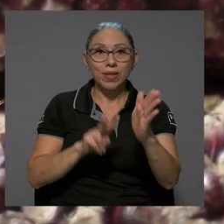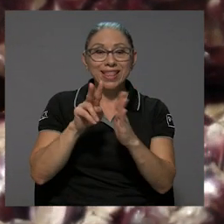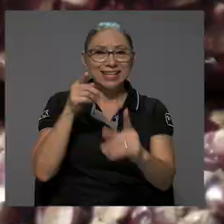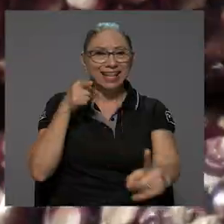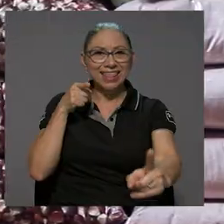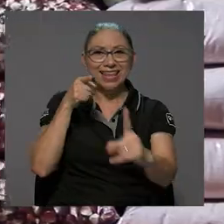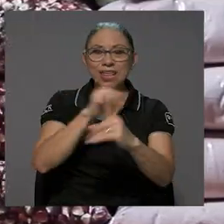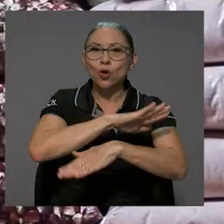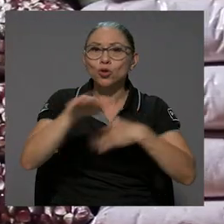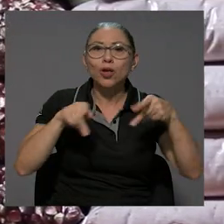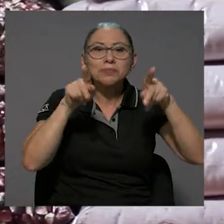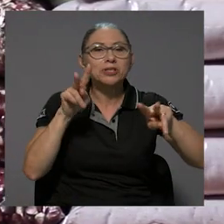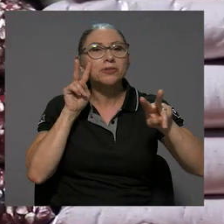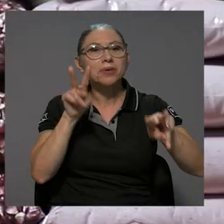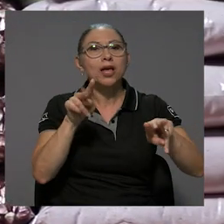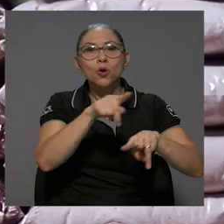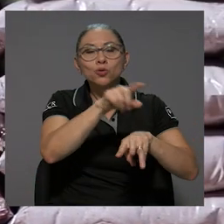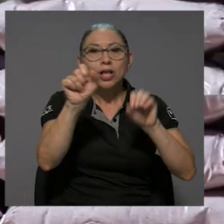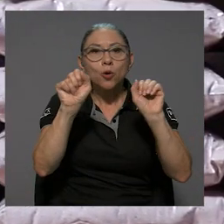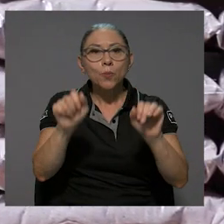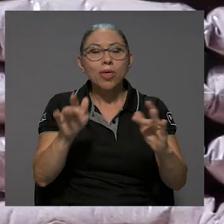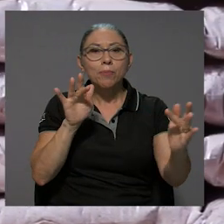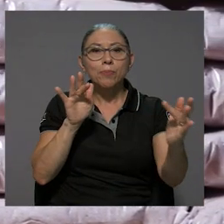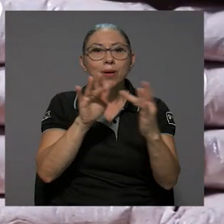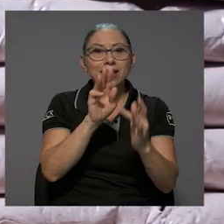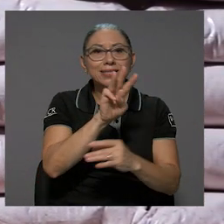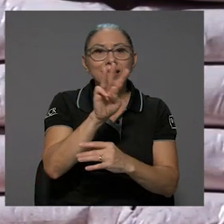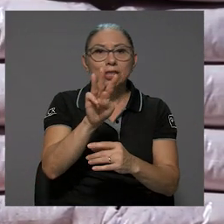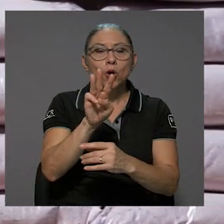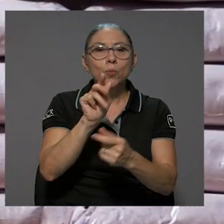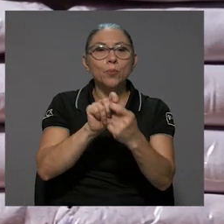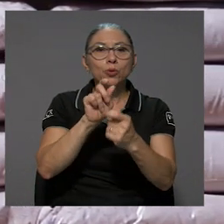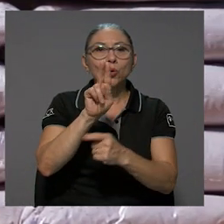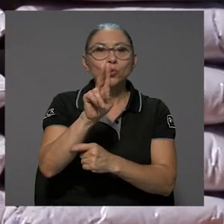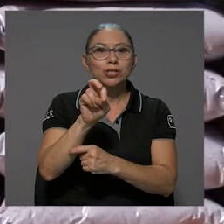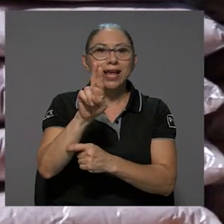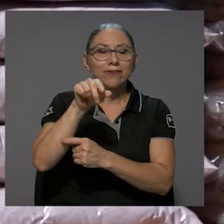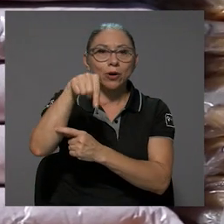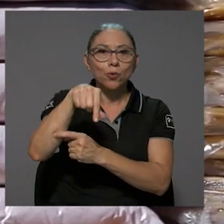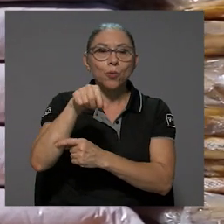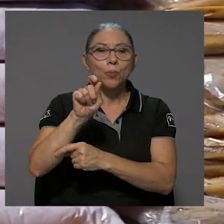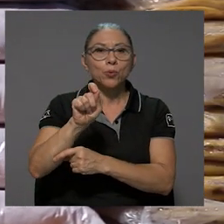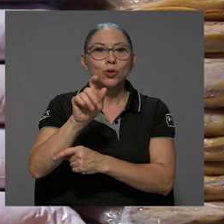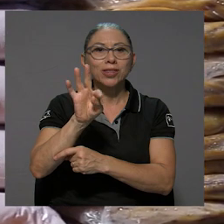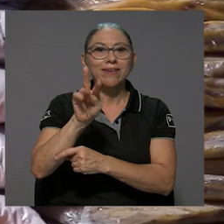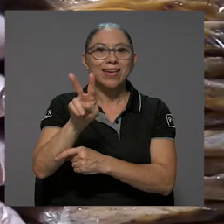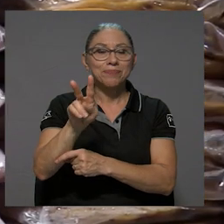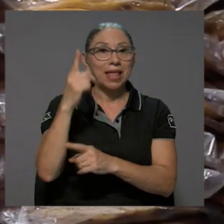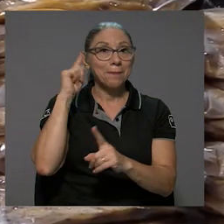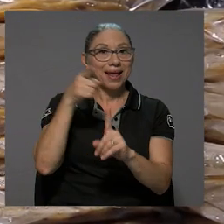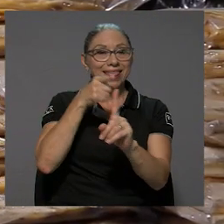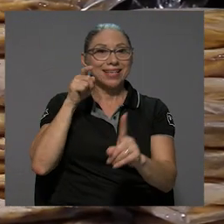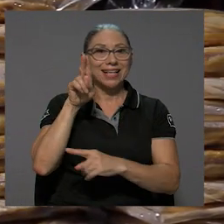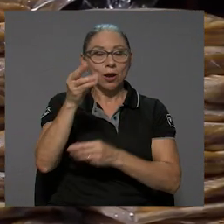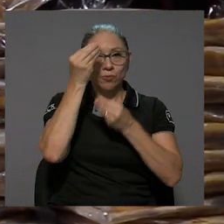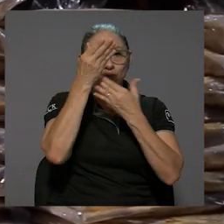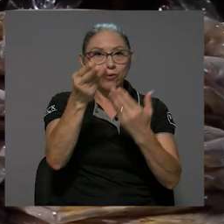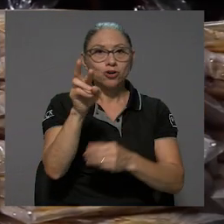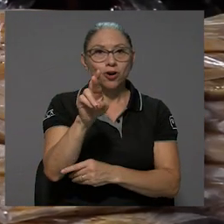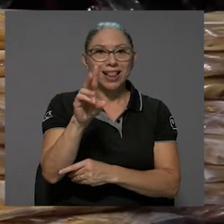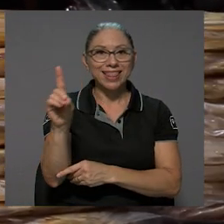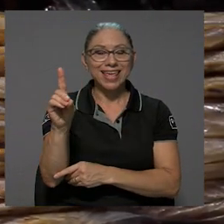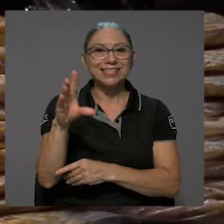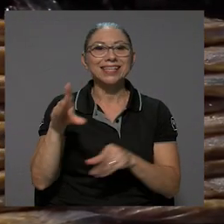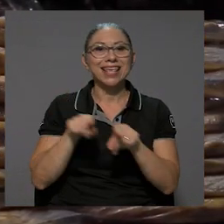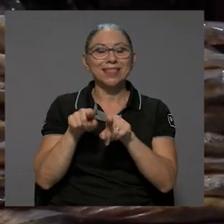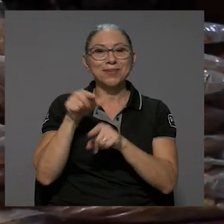documental está dirigido a todo público y lo puede encontrar en el sitio ucrq.tv Para Desde la U,